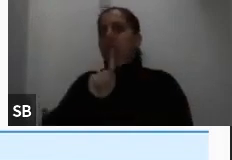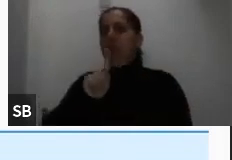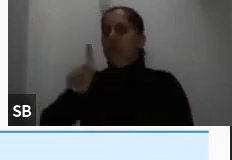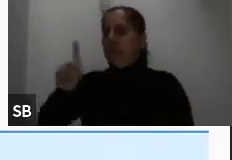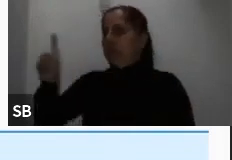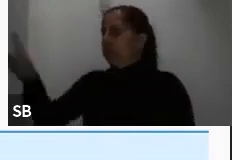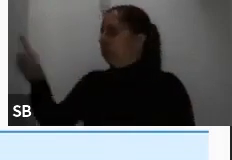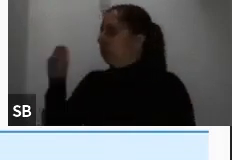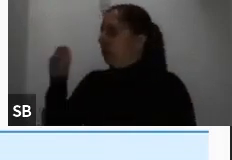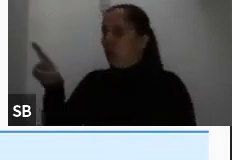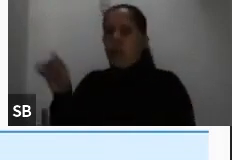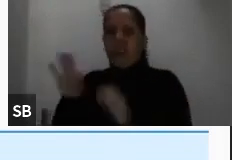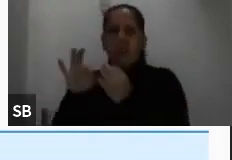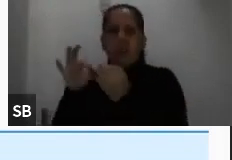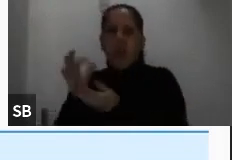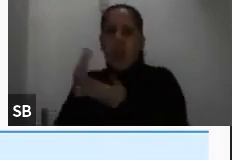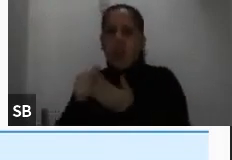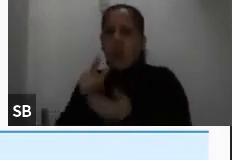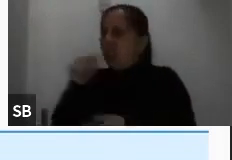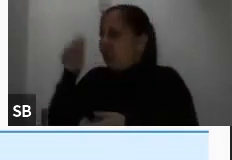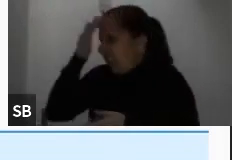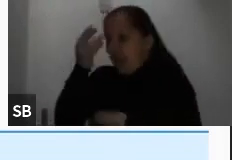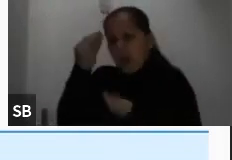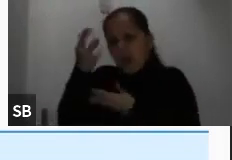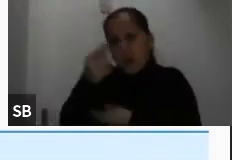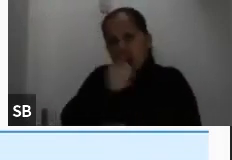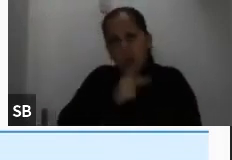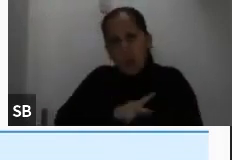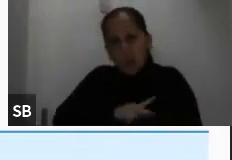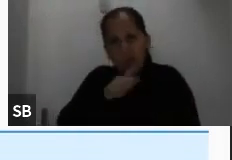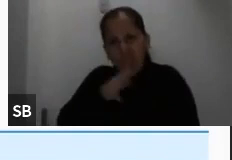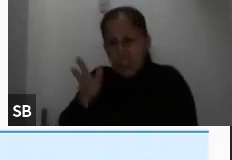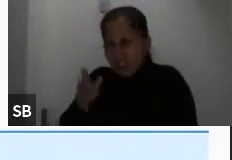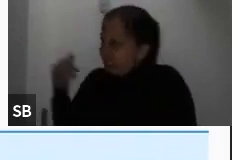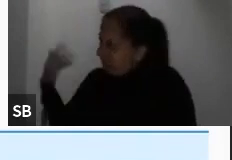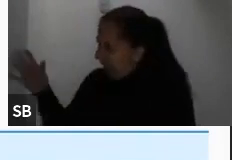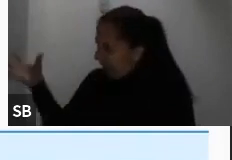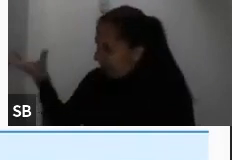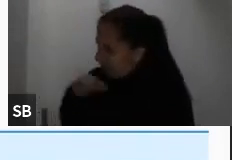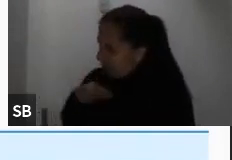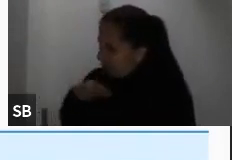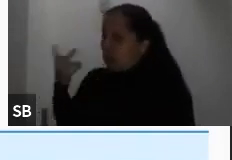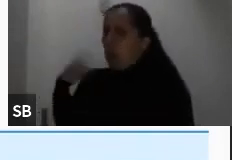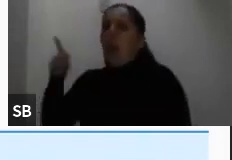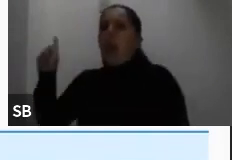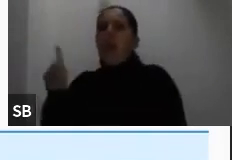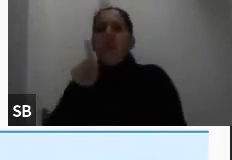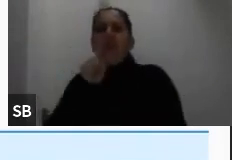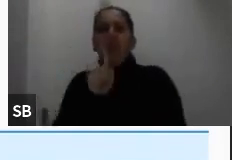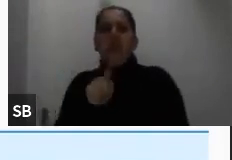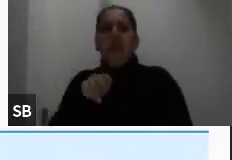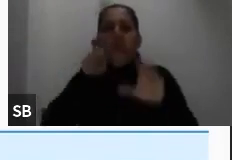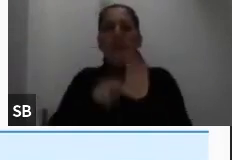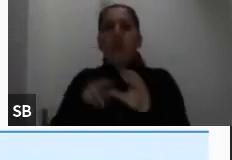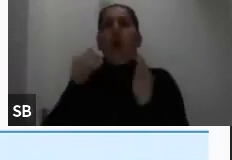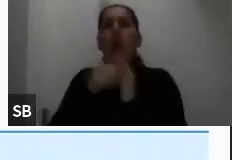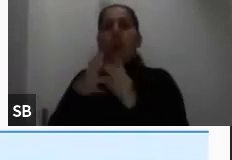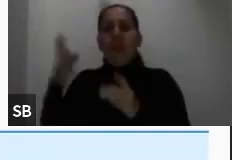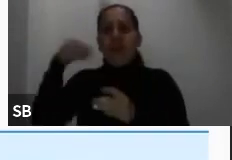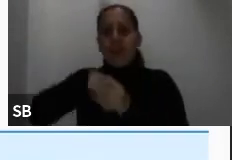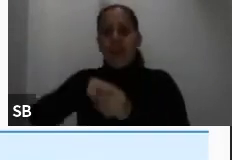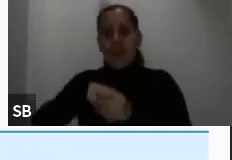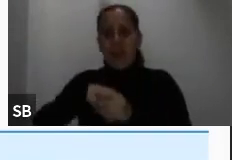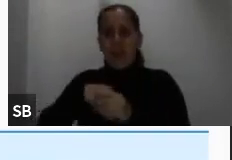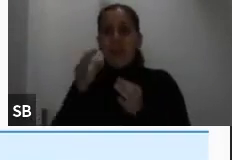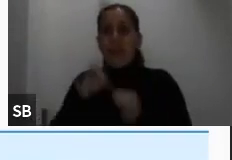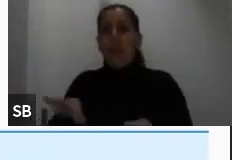corresponda en su familia que tenga esta información y luego pueden volver a ingresar. Importante, este monto